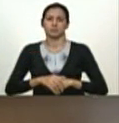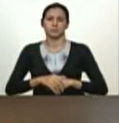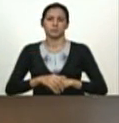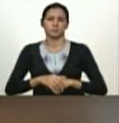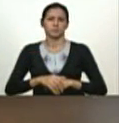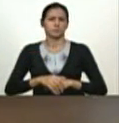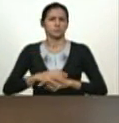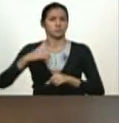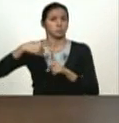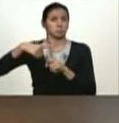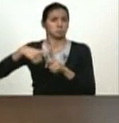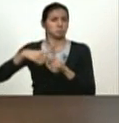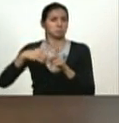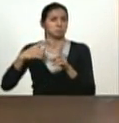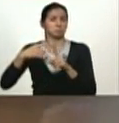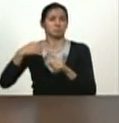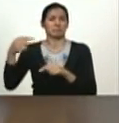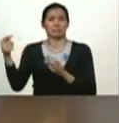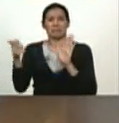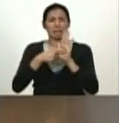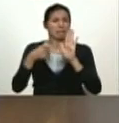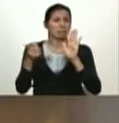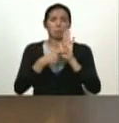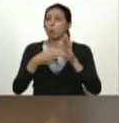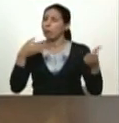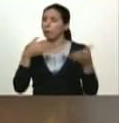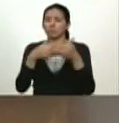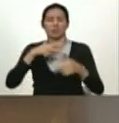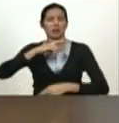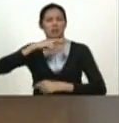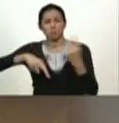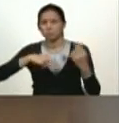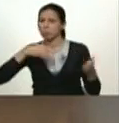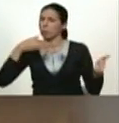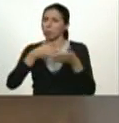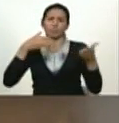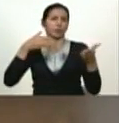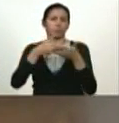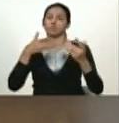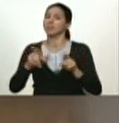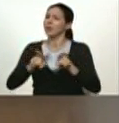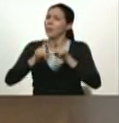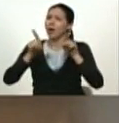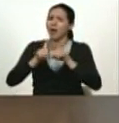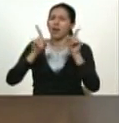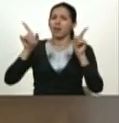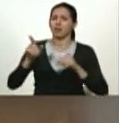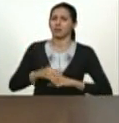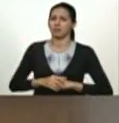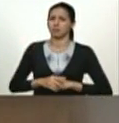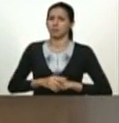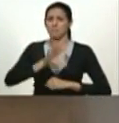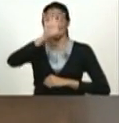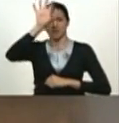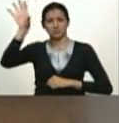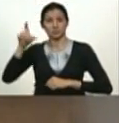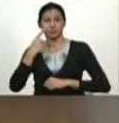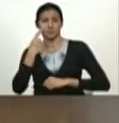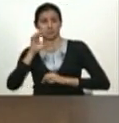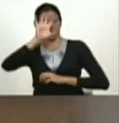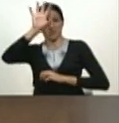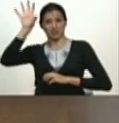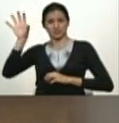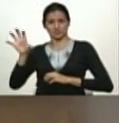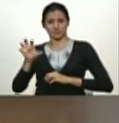mientras tanto plomo y plomo con la revolución y así son los países usted ve por ahí países con